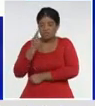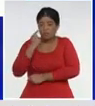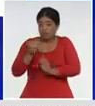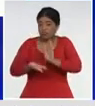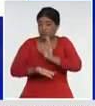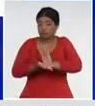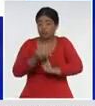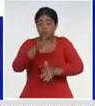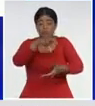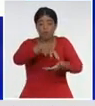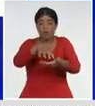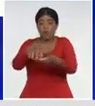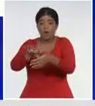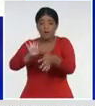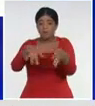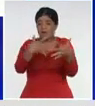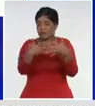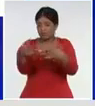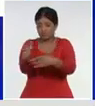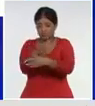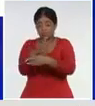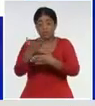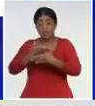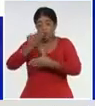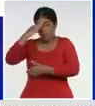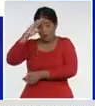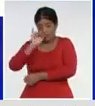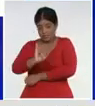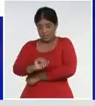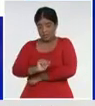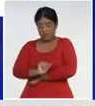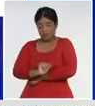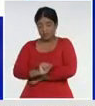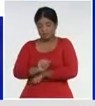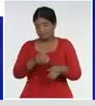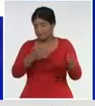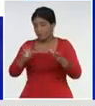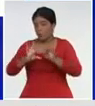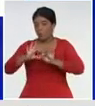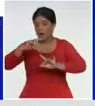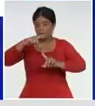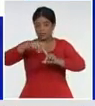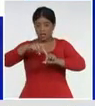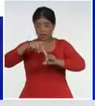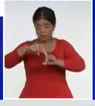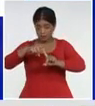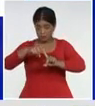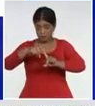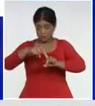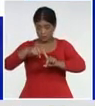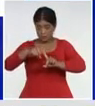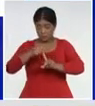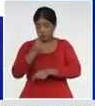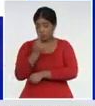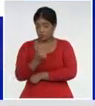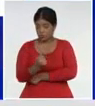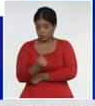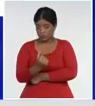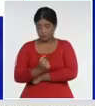Santiago de Cuba, con 6, y la provincia, Guantánamo, fue realmente, con un evento,